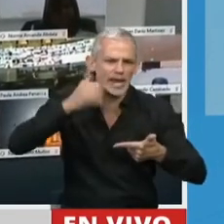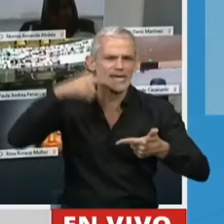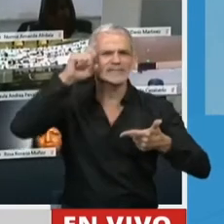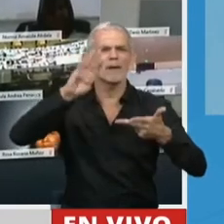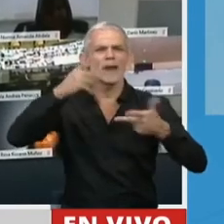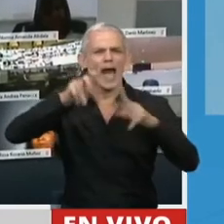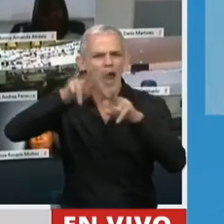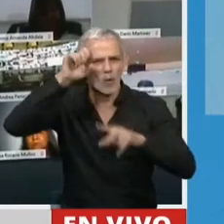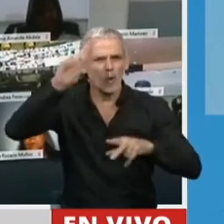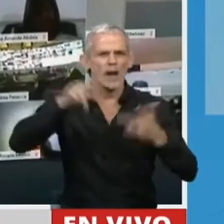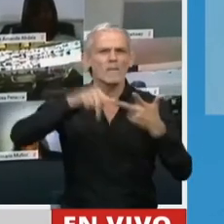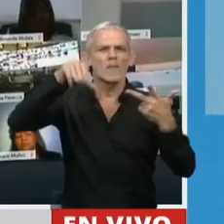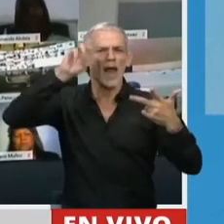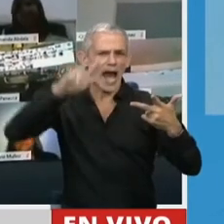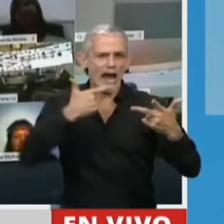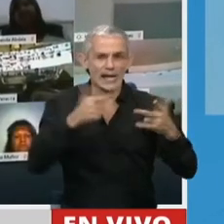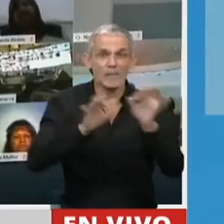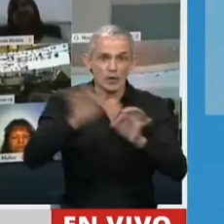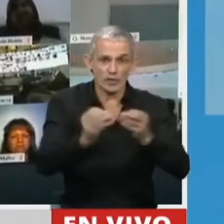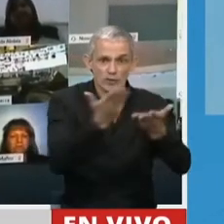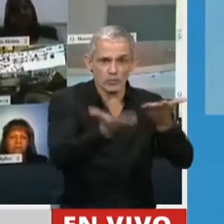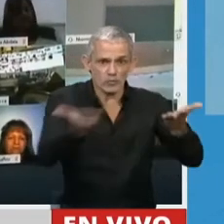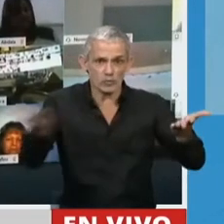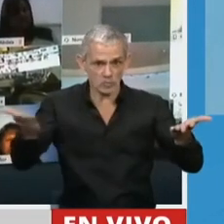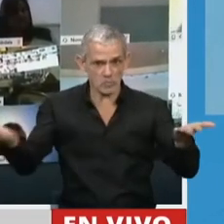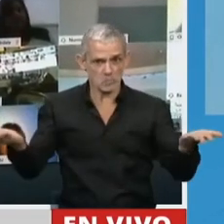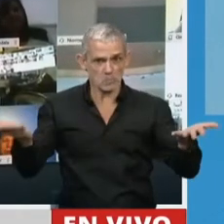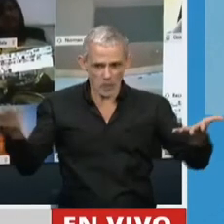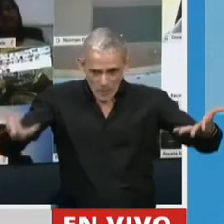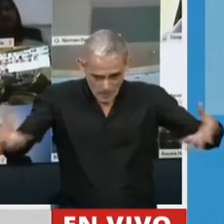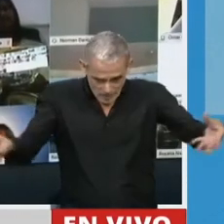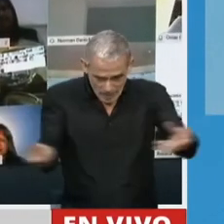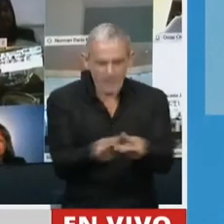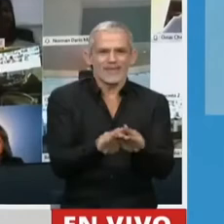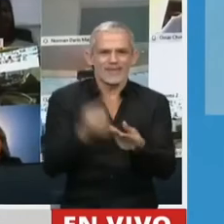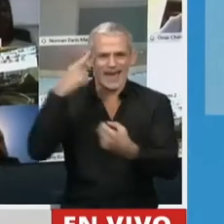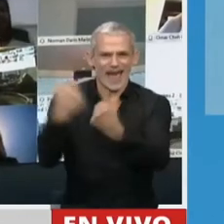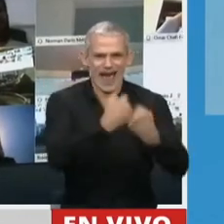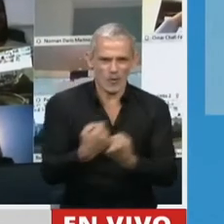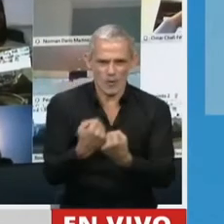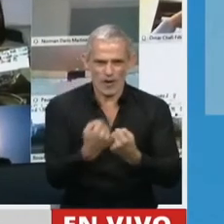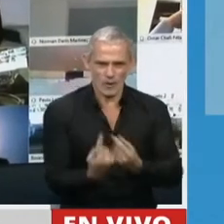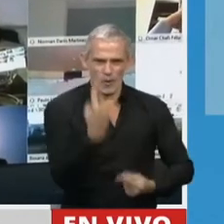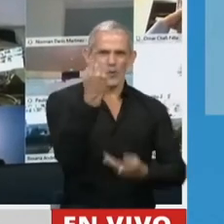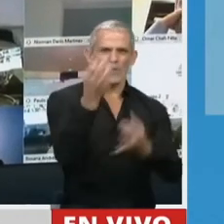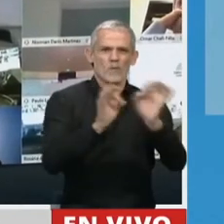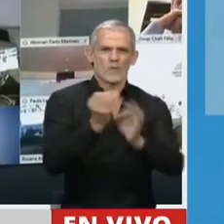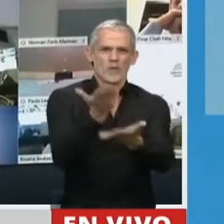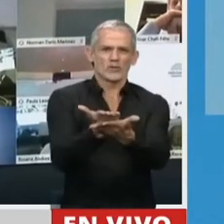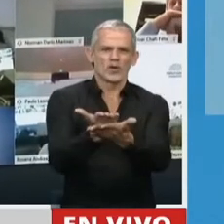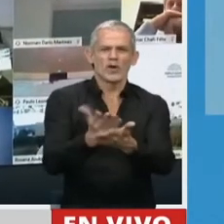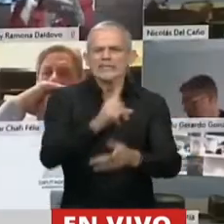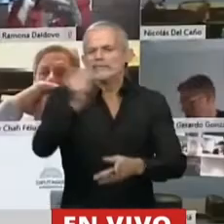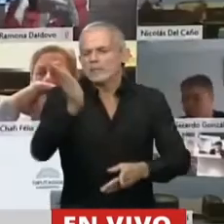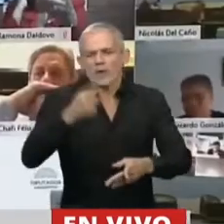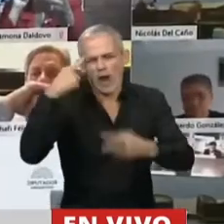Breuer, de diputada Morales, que nos permitió arribar a un consenso importante, quizás no es absoluto, pero